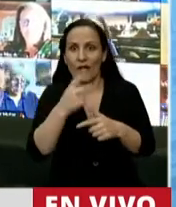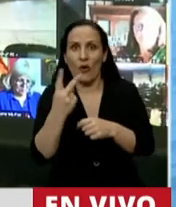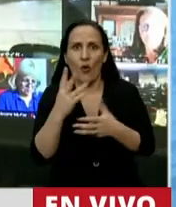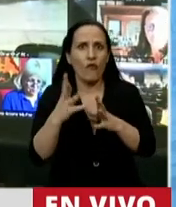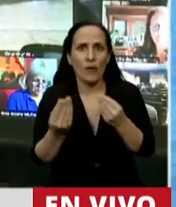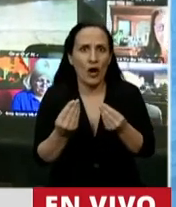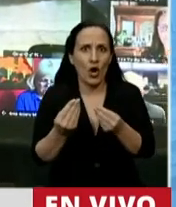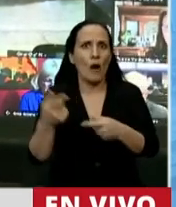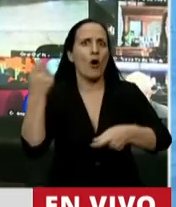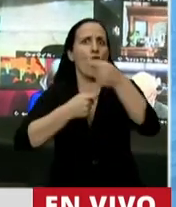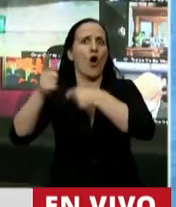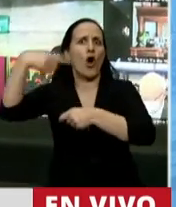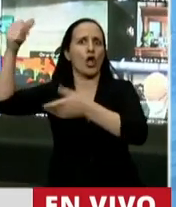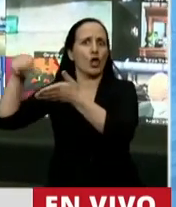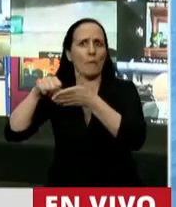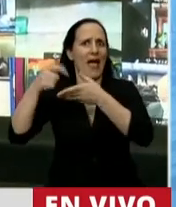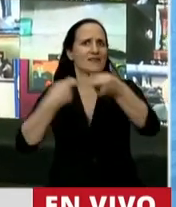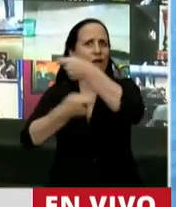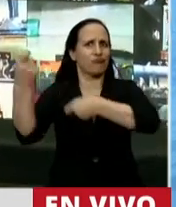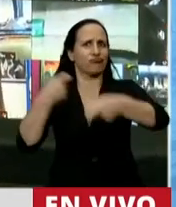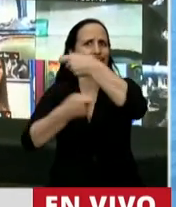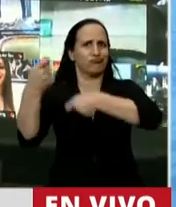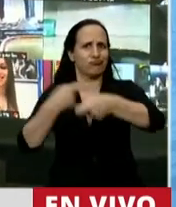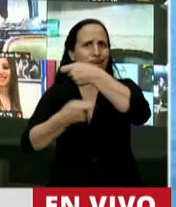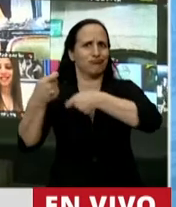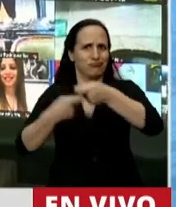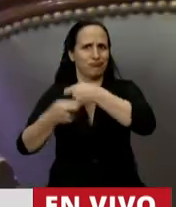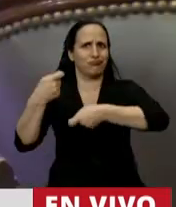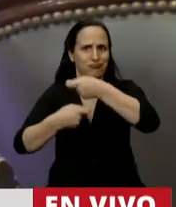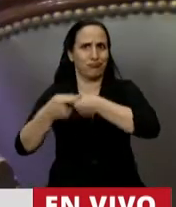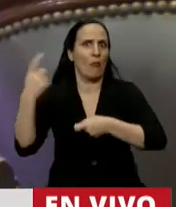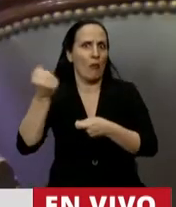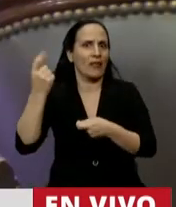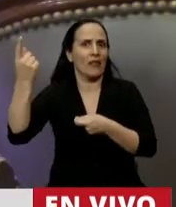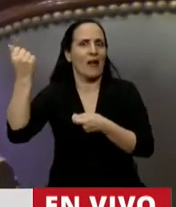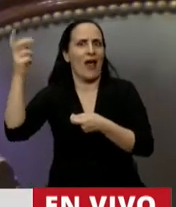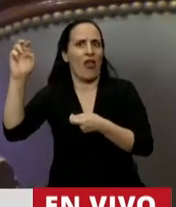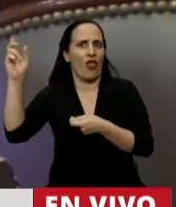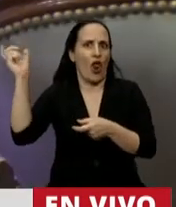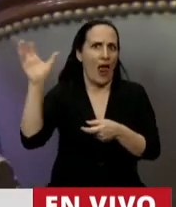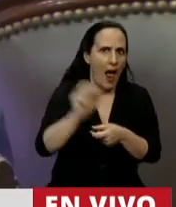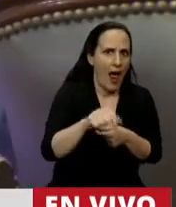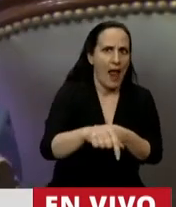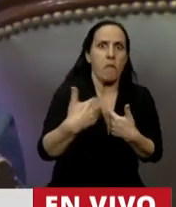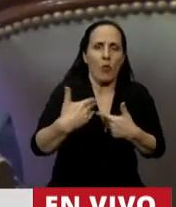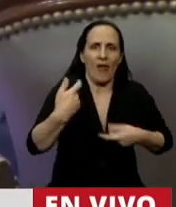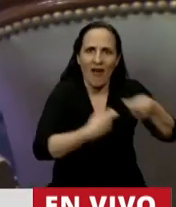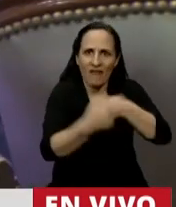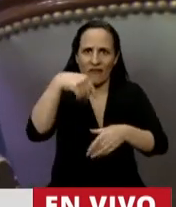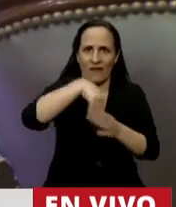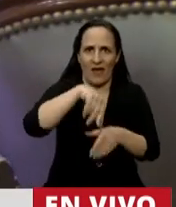exterior, que claramente es una necesidad para que se incorporen divisas y tengamos oportunidades.